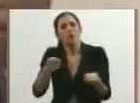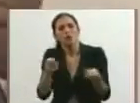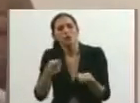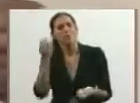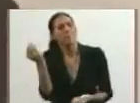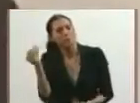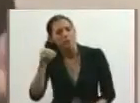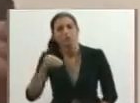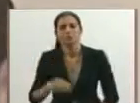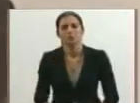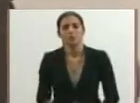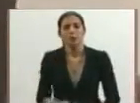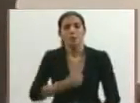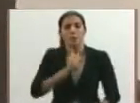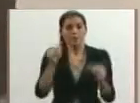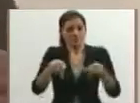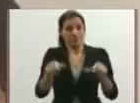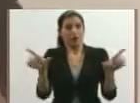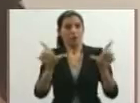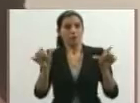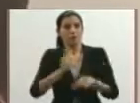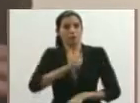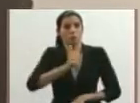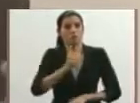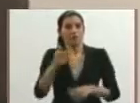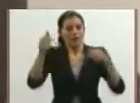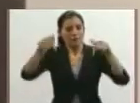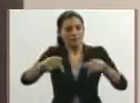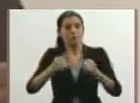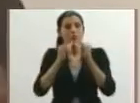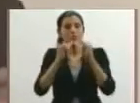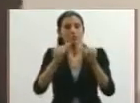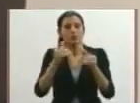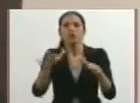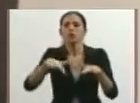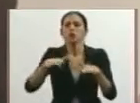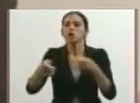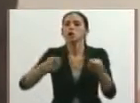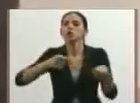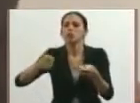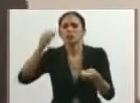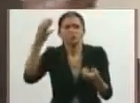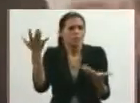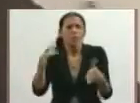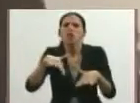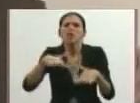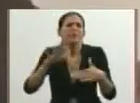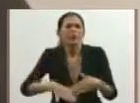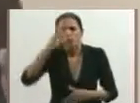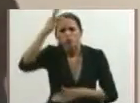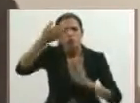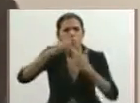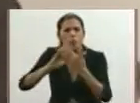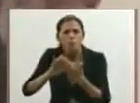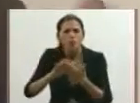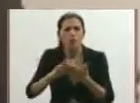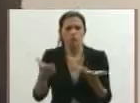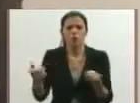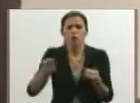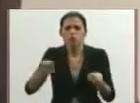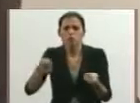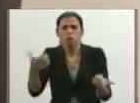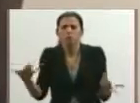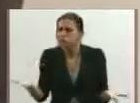Y nosotros aprovechamos esta cámara para decir dónde están las Contralorías Sociales y los Consejos Comunales. No se justifica una panadería que esté